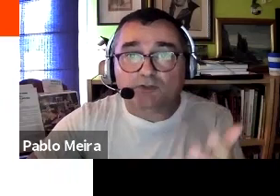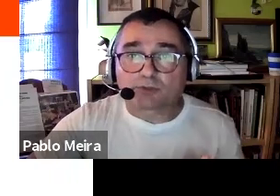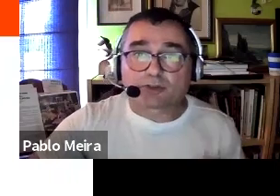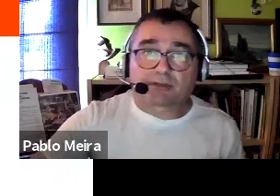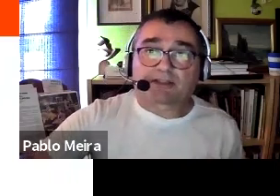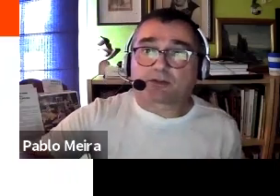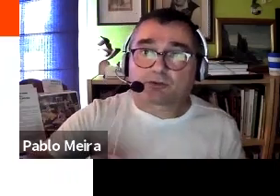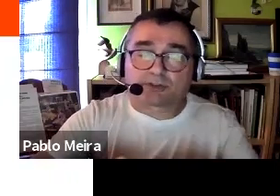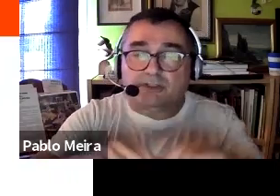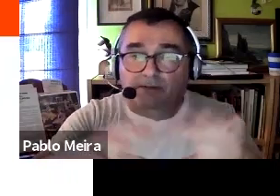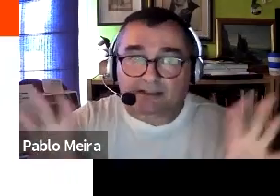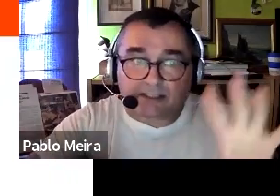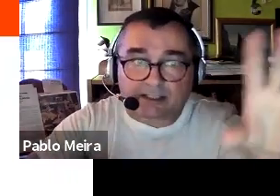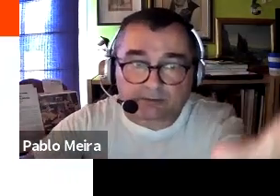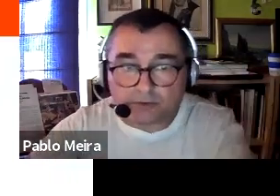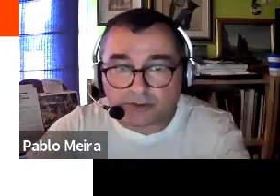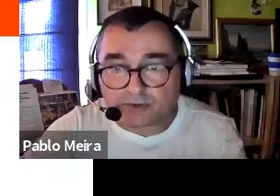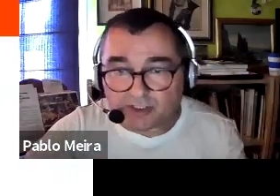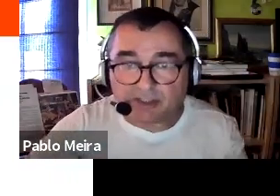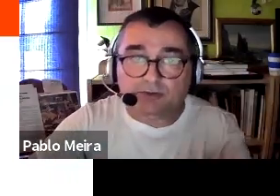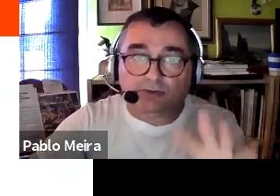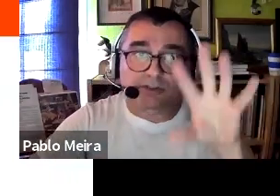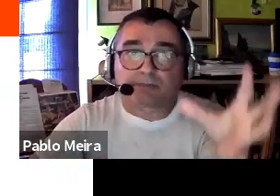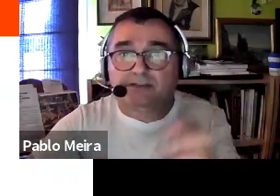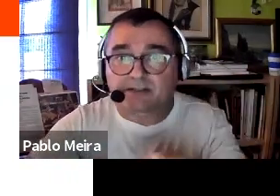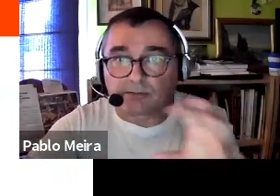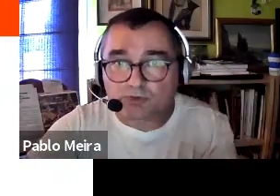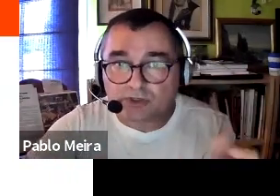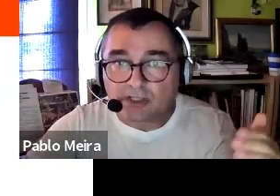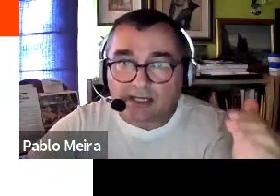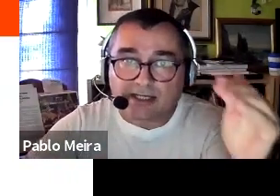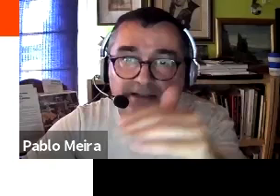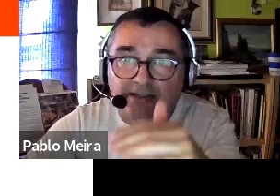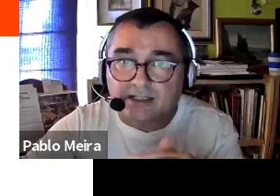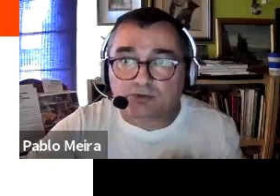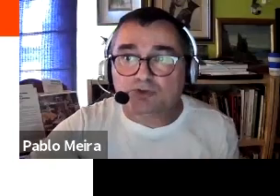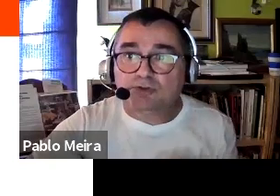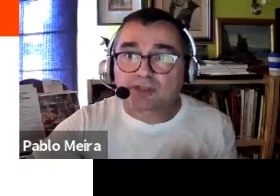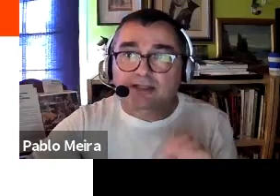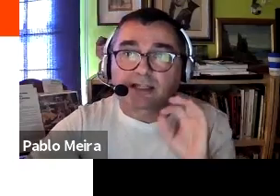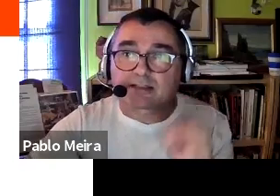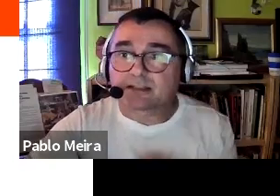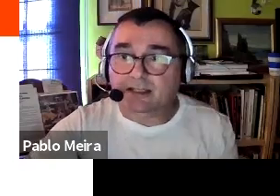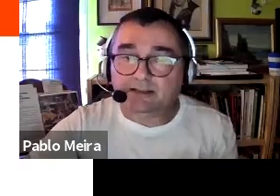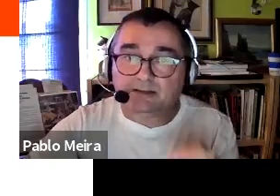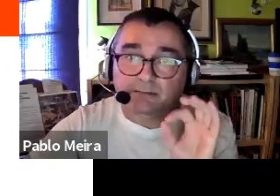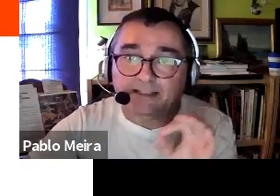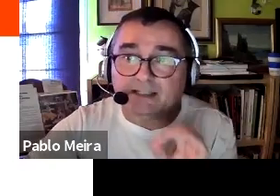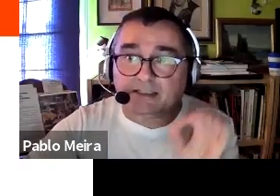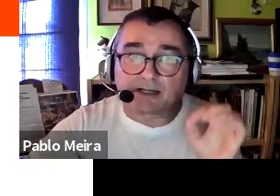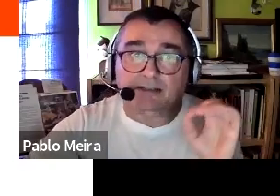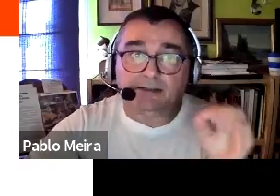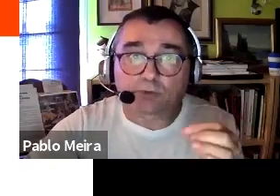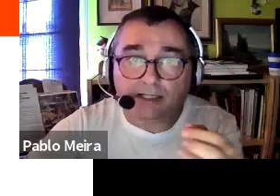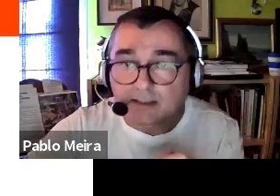Ahí tenéis un guión temático. No es que vaya a tratar todos esos temas, sino que van a ser, digamos, a grandes rasgos las líneas